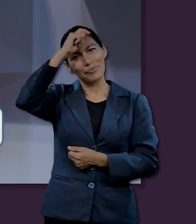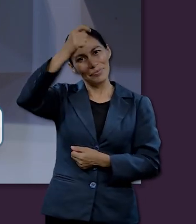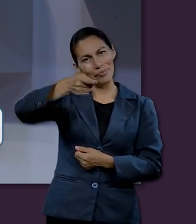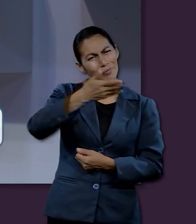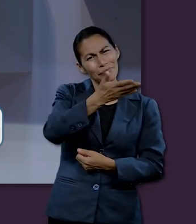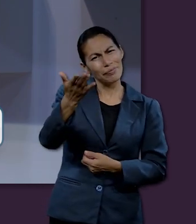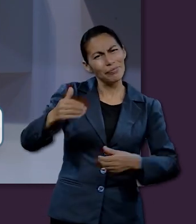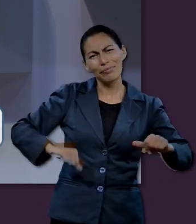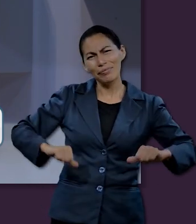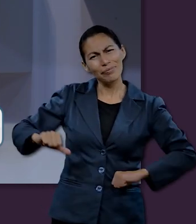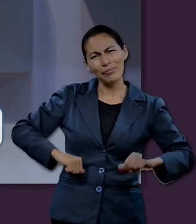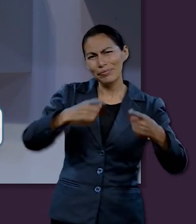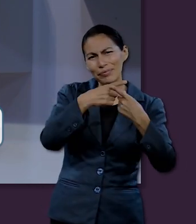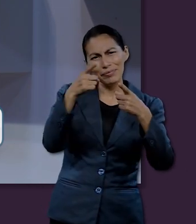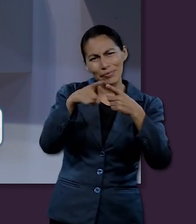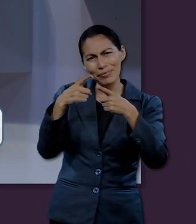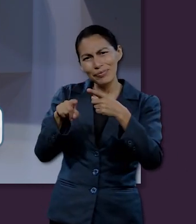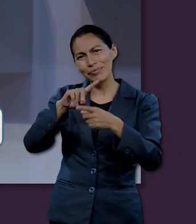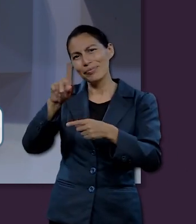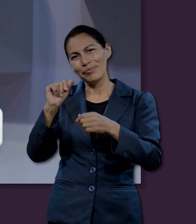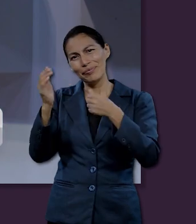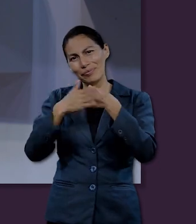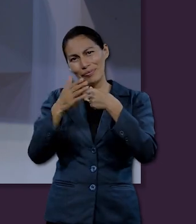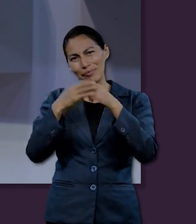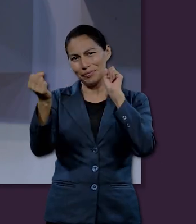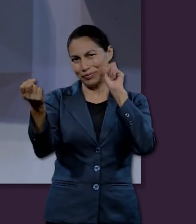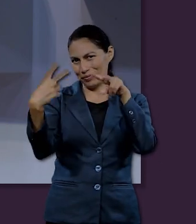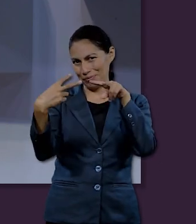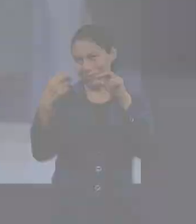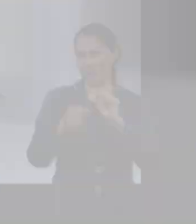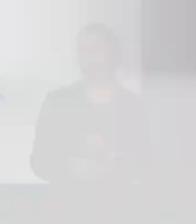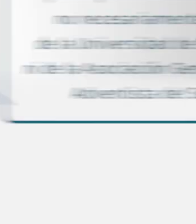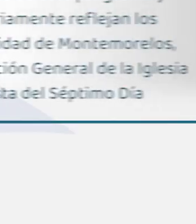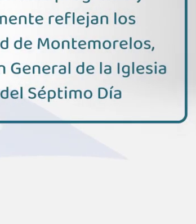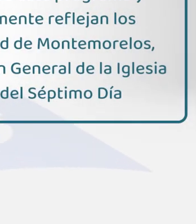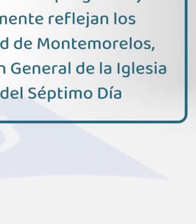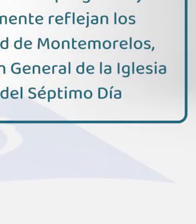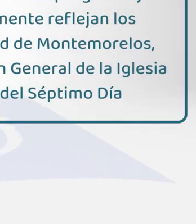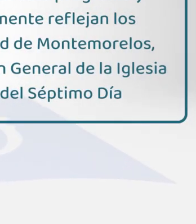Que Dios les bendiga en cada una de sus actividades, y nos vemos en una próxima sesión.